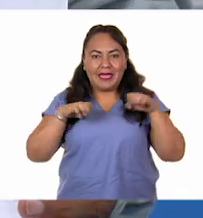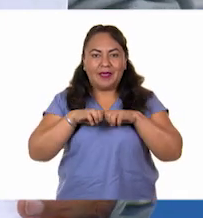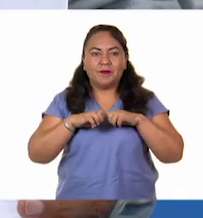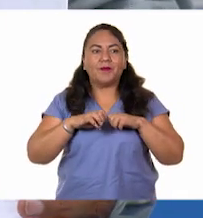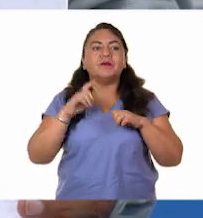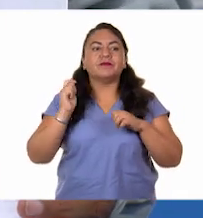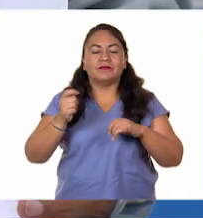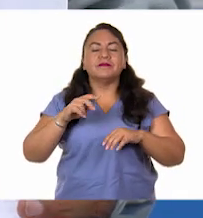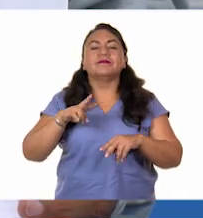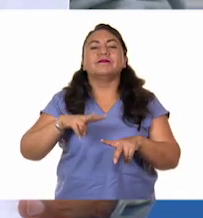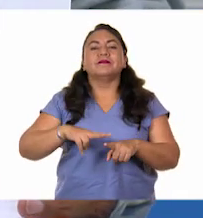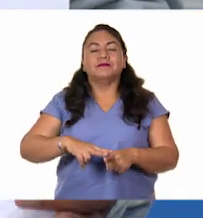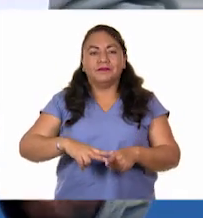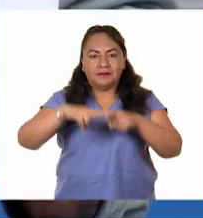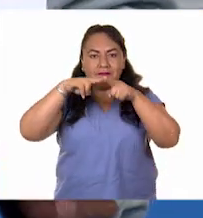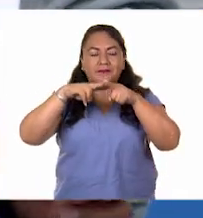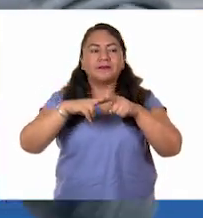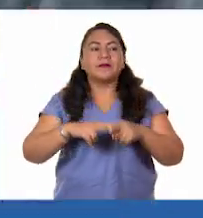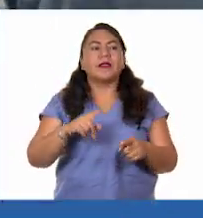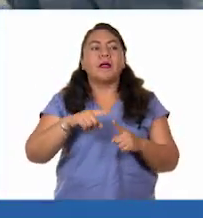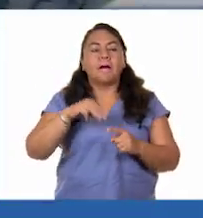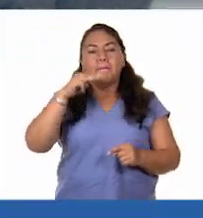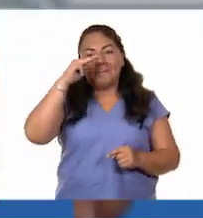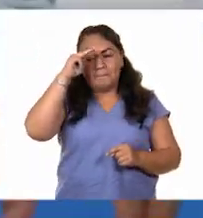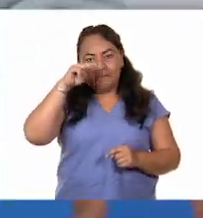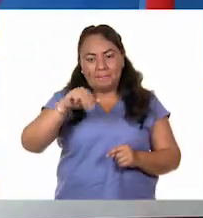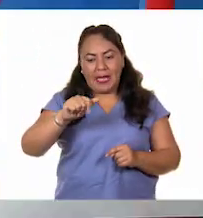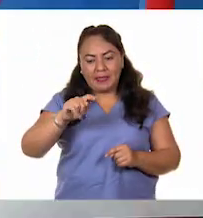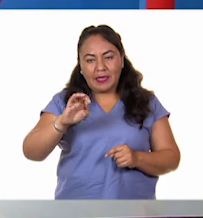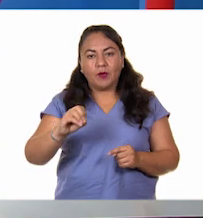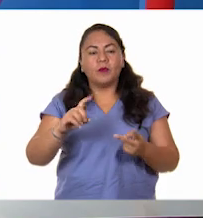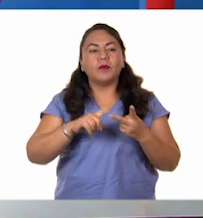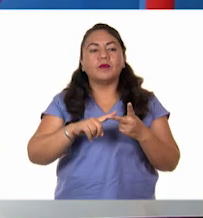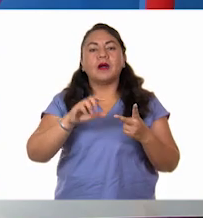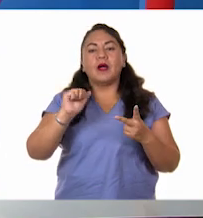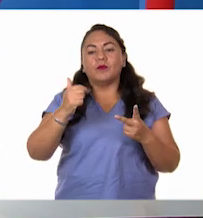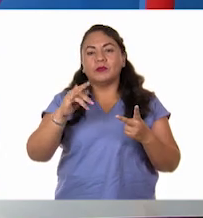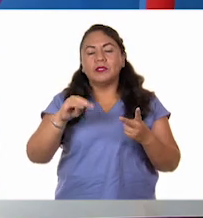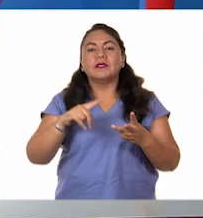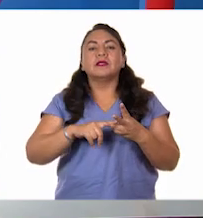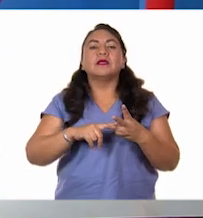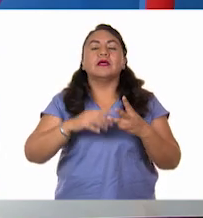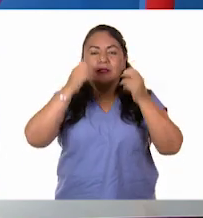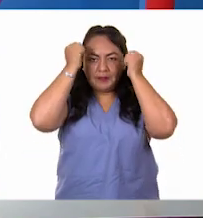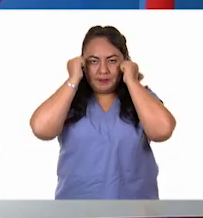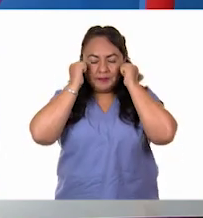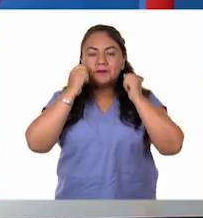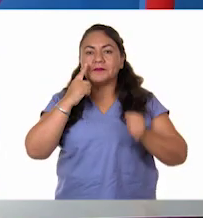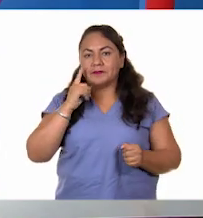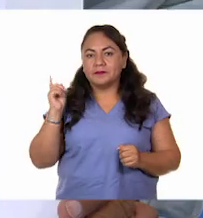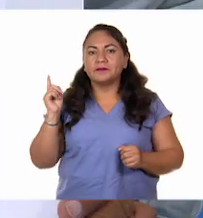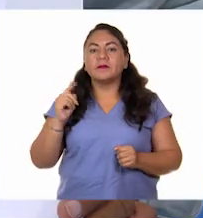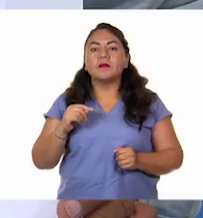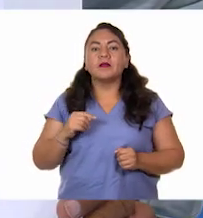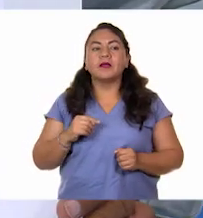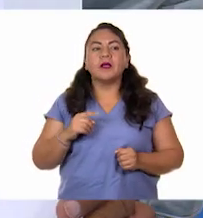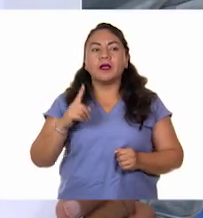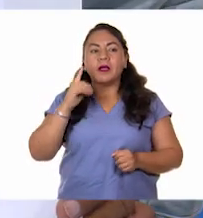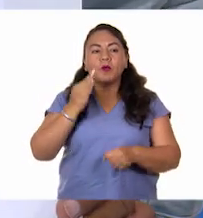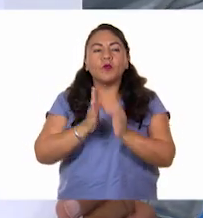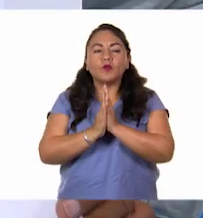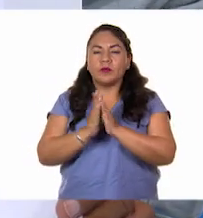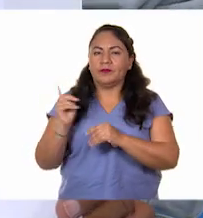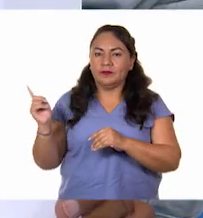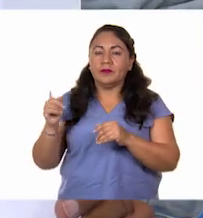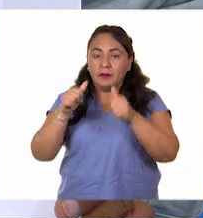Mateo, Agustín y Salvador. Perfecto. Y ahí va la primera pregunta para Mateo. De acuerdo, Mateo, en casa, por favor,